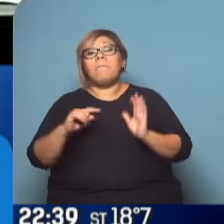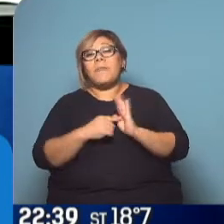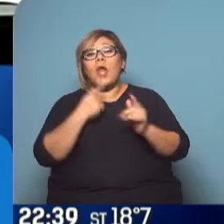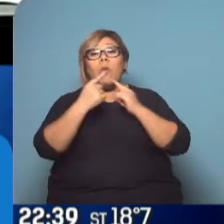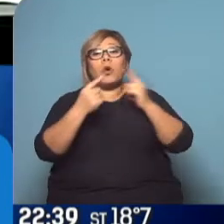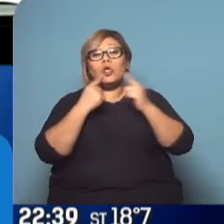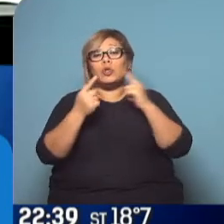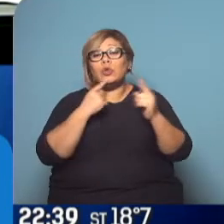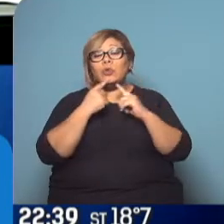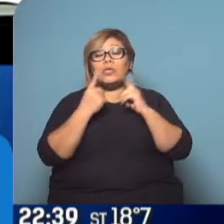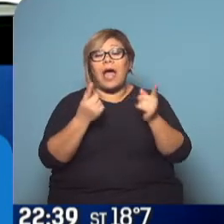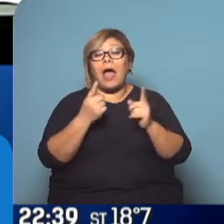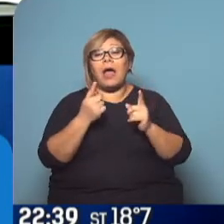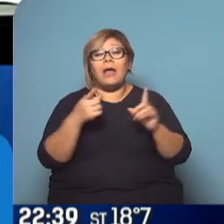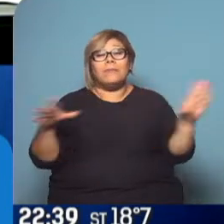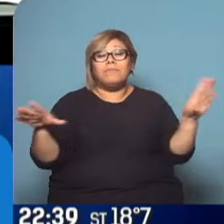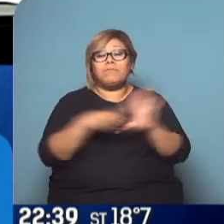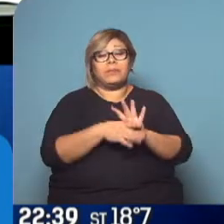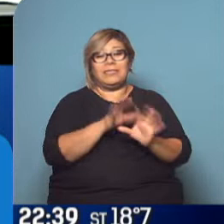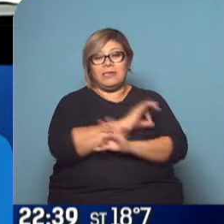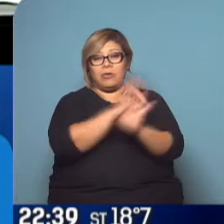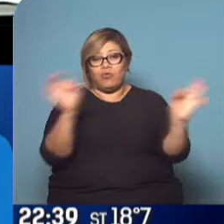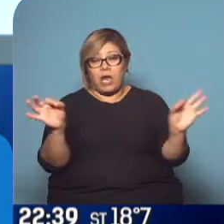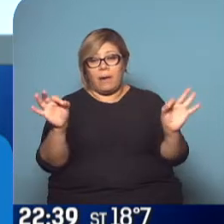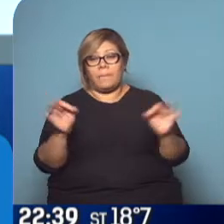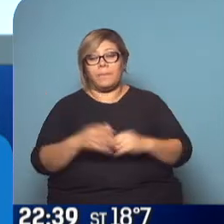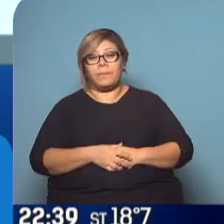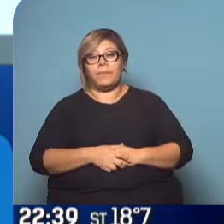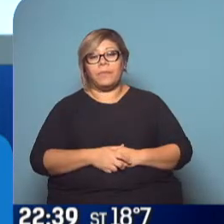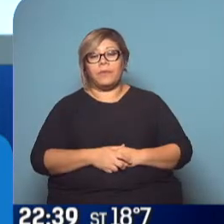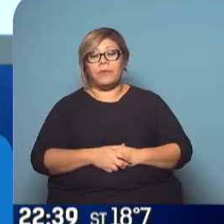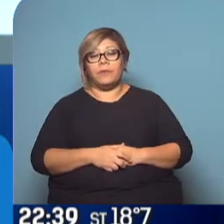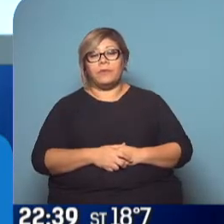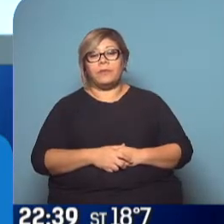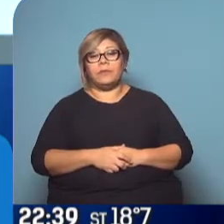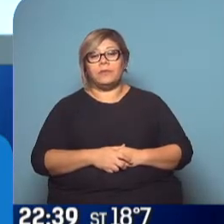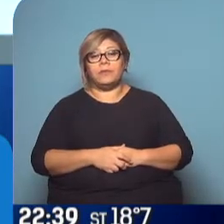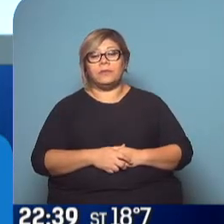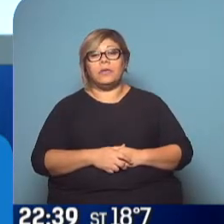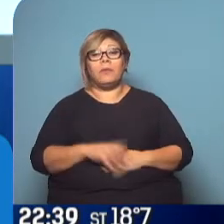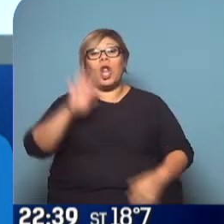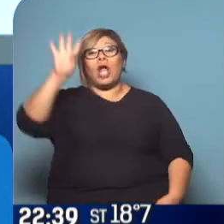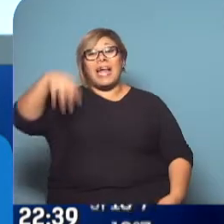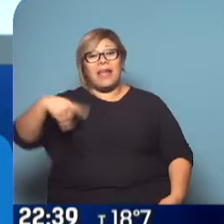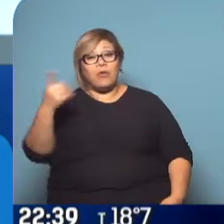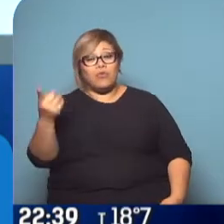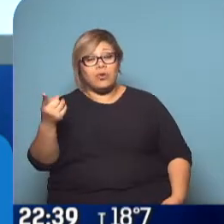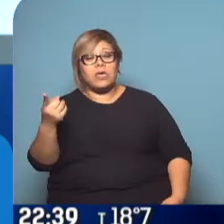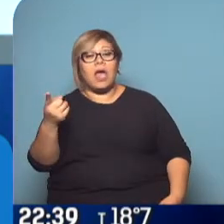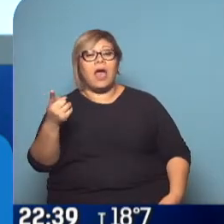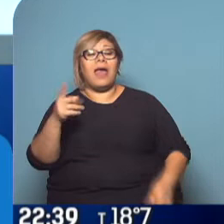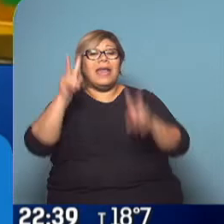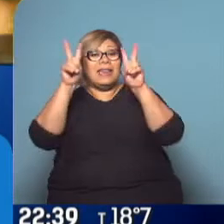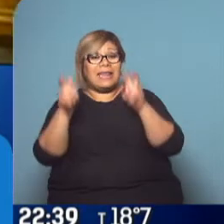cierto es que el soberanismo que se metió de lleno, de cuajo y de lleno en la campaña porque todos los candidatos iban